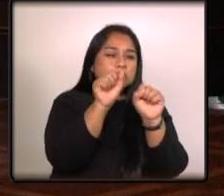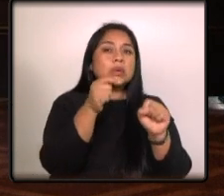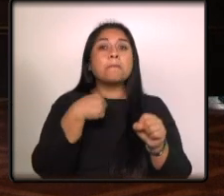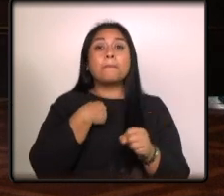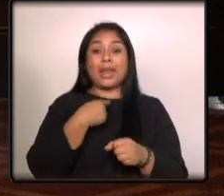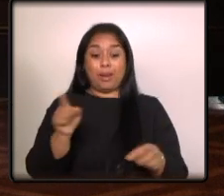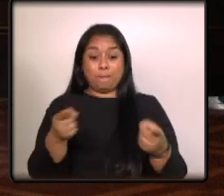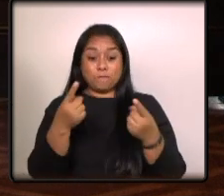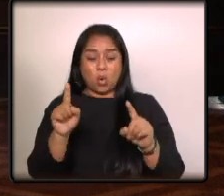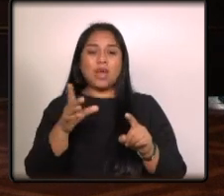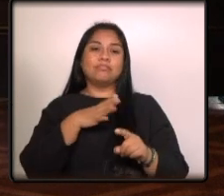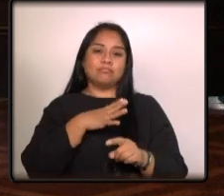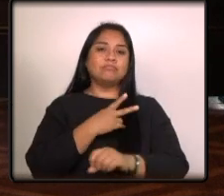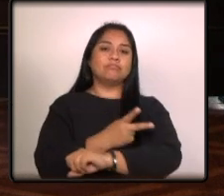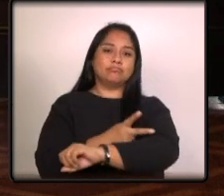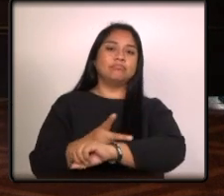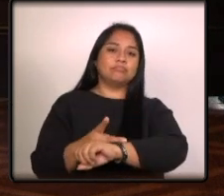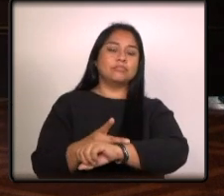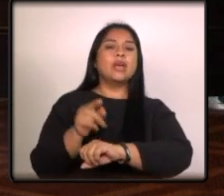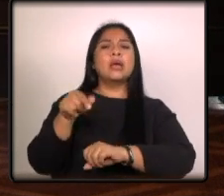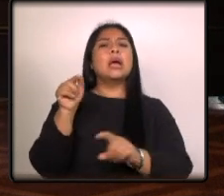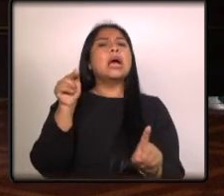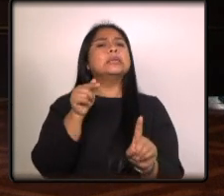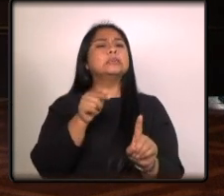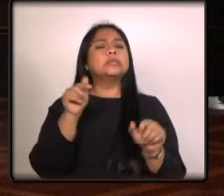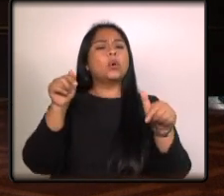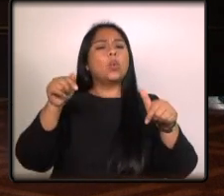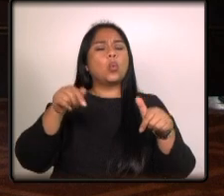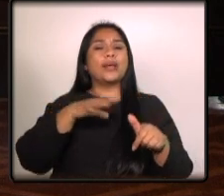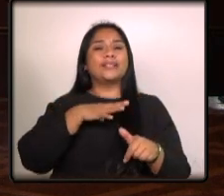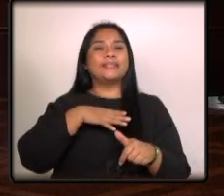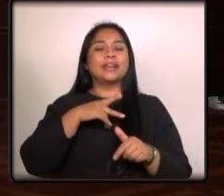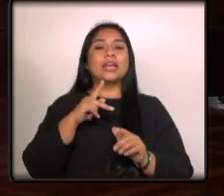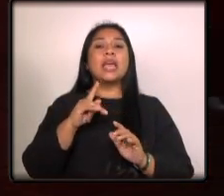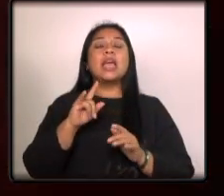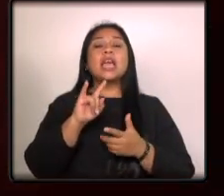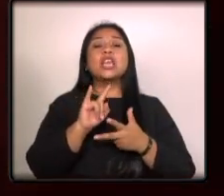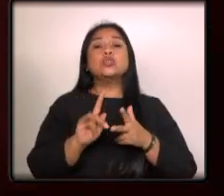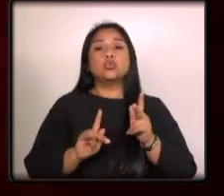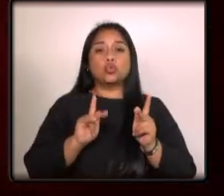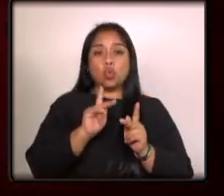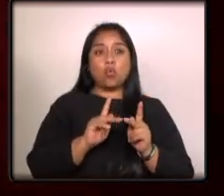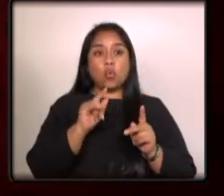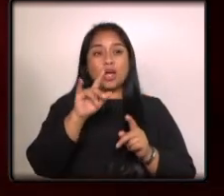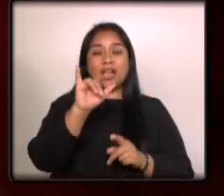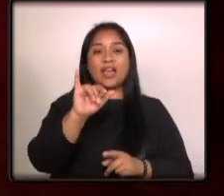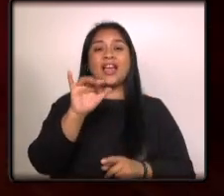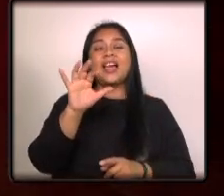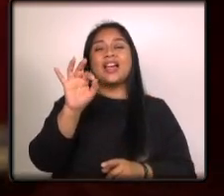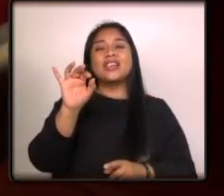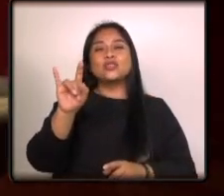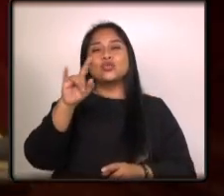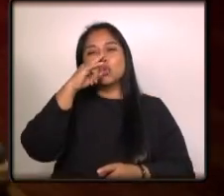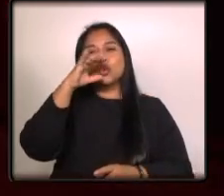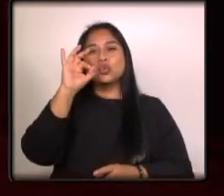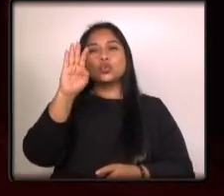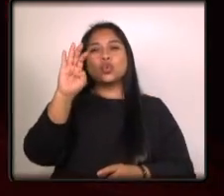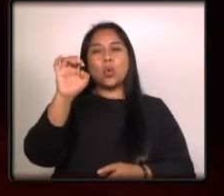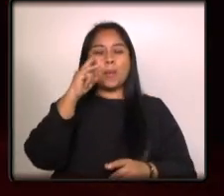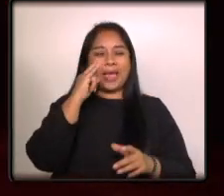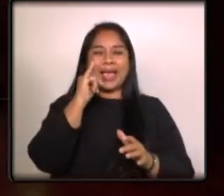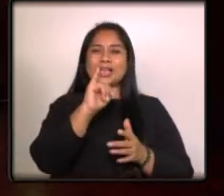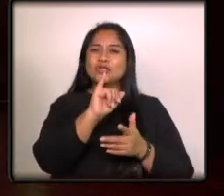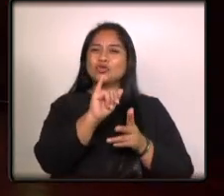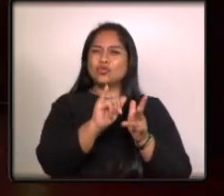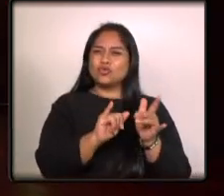historia entonces específicamente ahorita tengo una en YouTube lo cual yo quiero llegar a todo el público que se conecten con